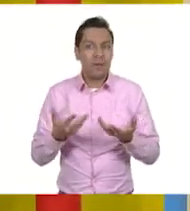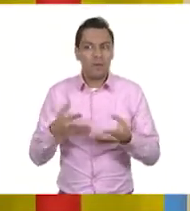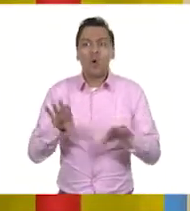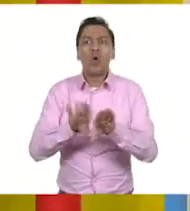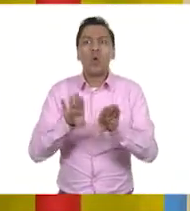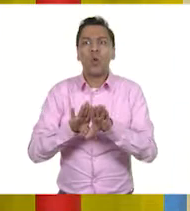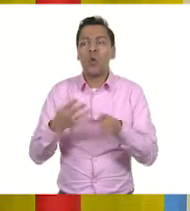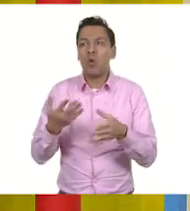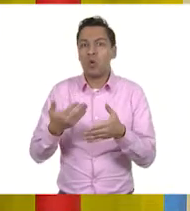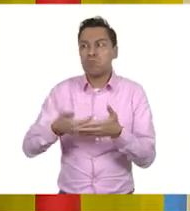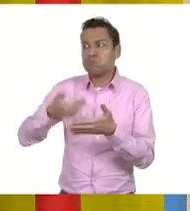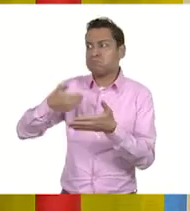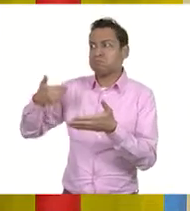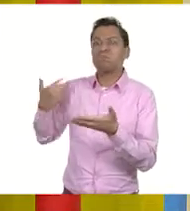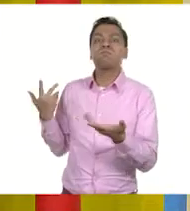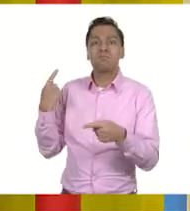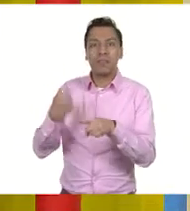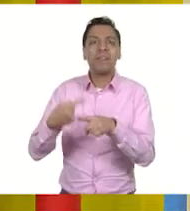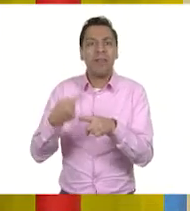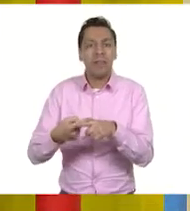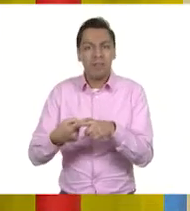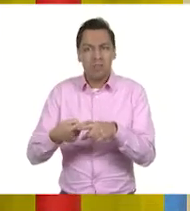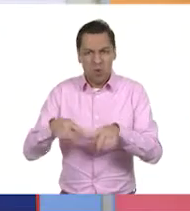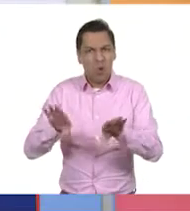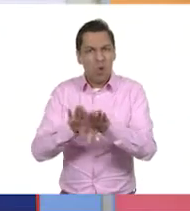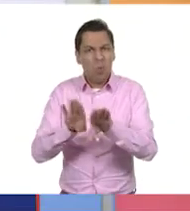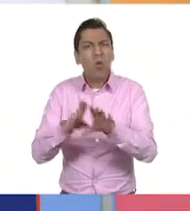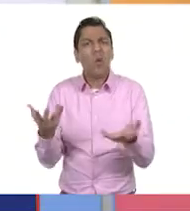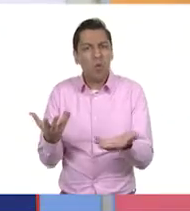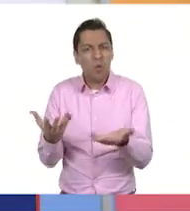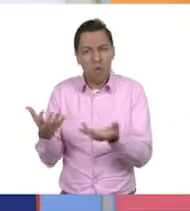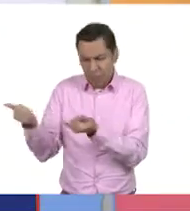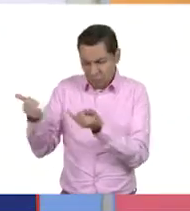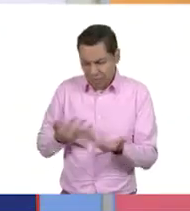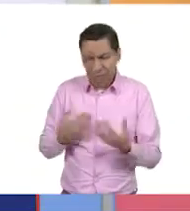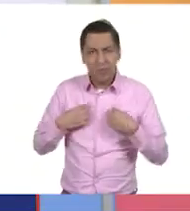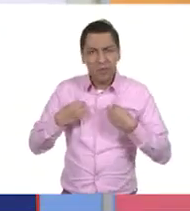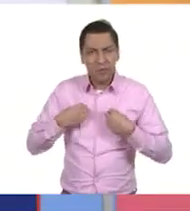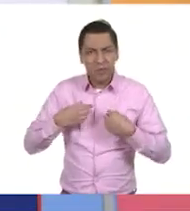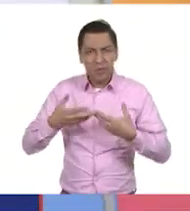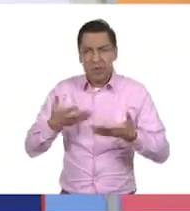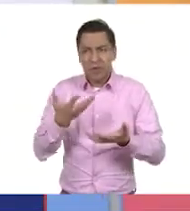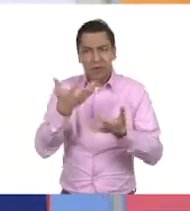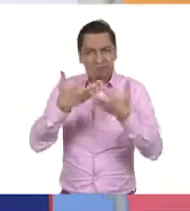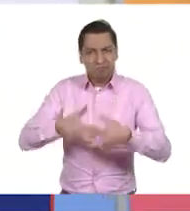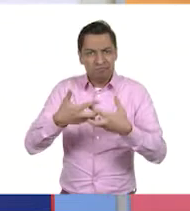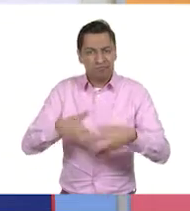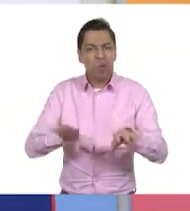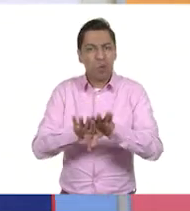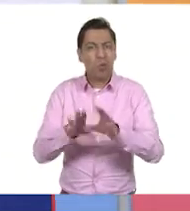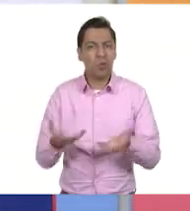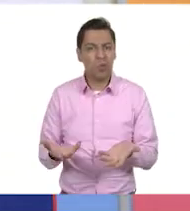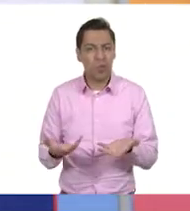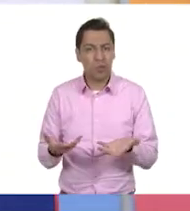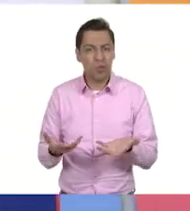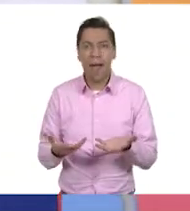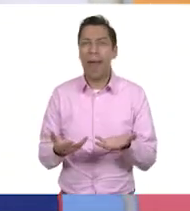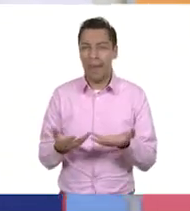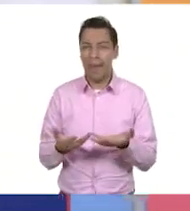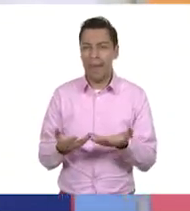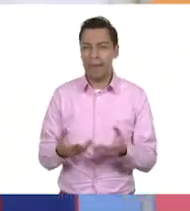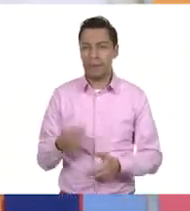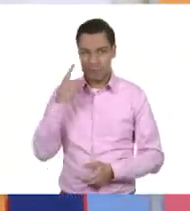¿también son naturales? Hay recursos. ¿Te parece que veamos esos recursos? Me parece muy bien. Vamos a ver los recursos